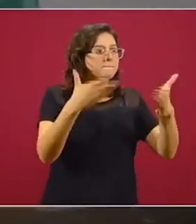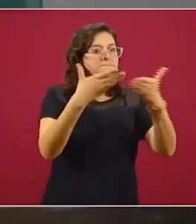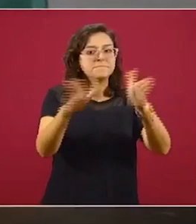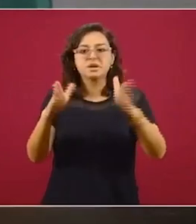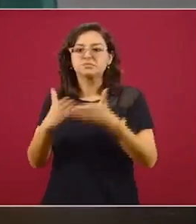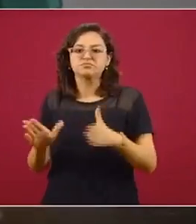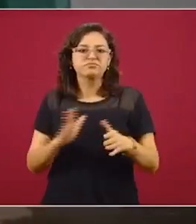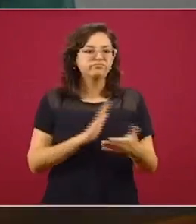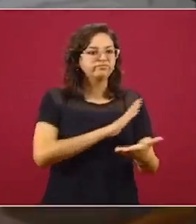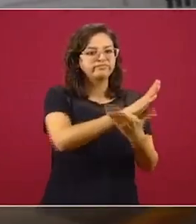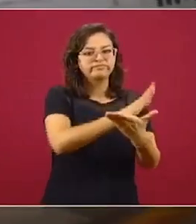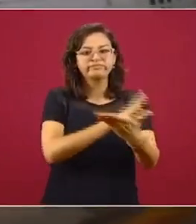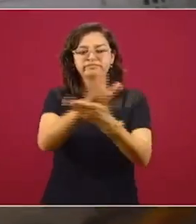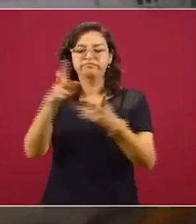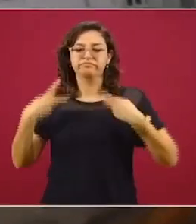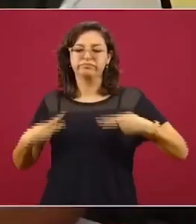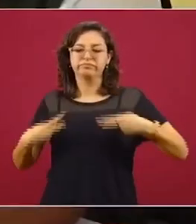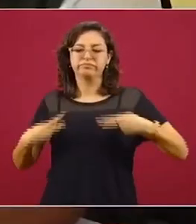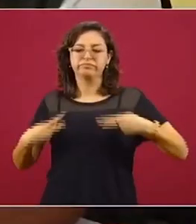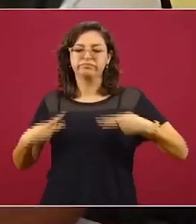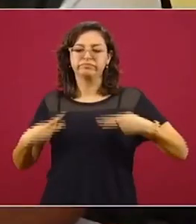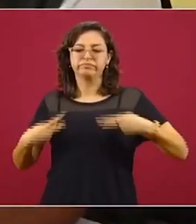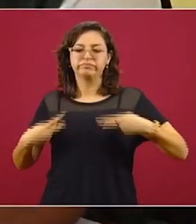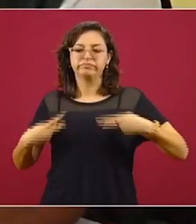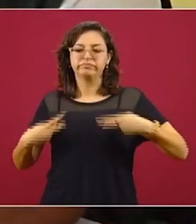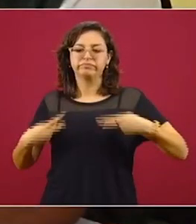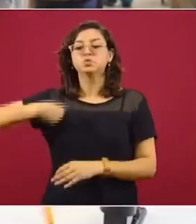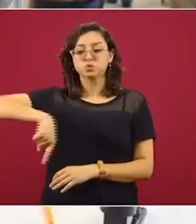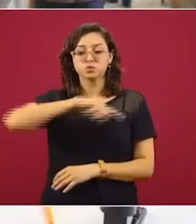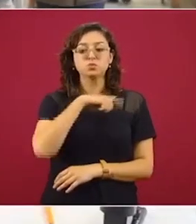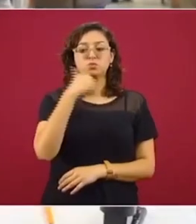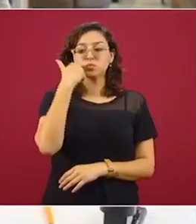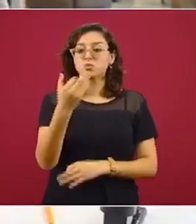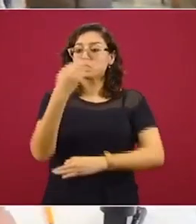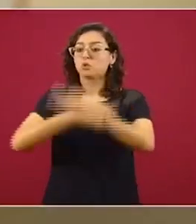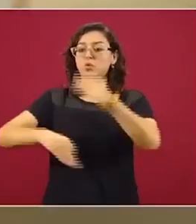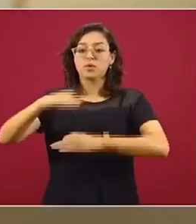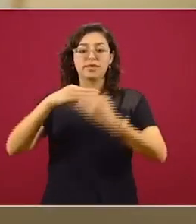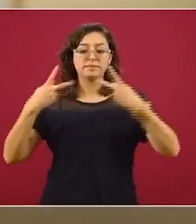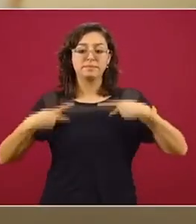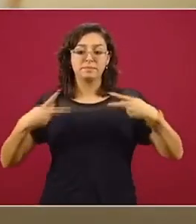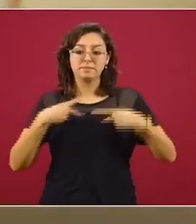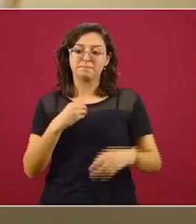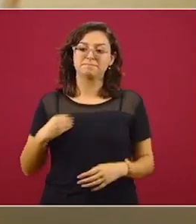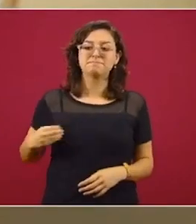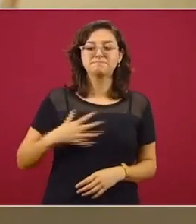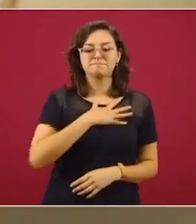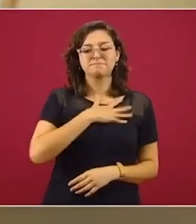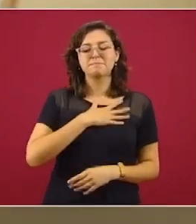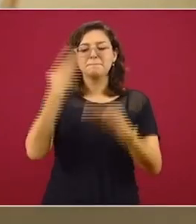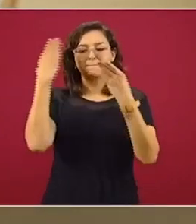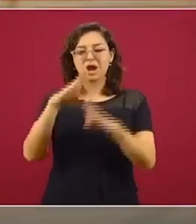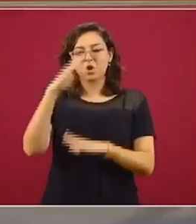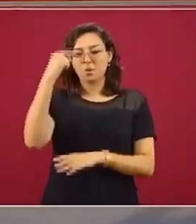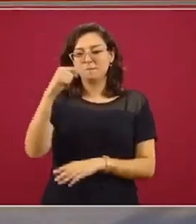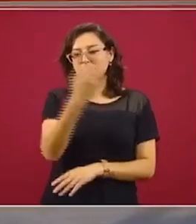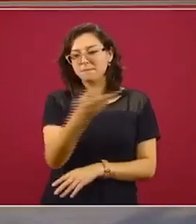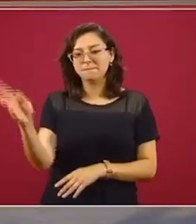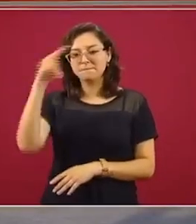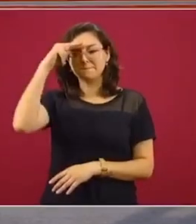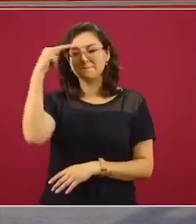para estar más cerca de la gente. Porque queremos bienestar social, somos el Banco de los mexicanos.